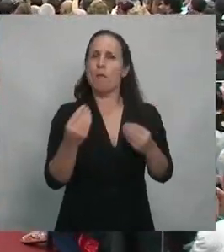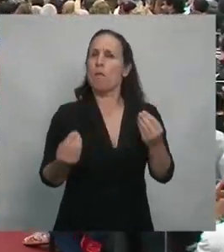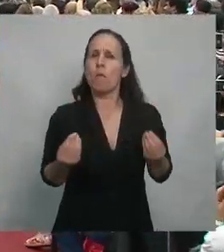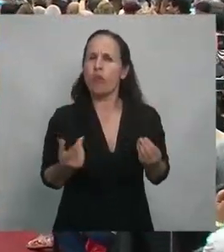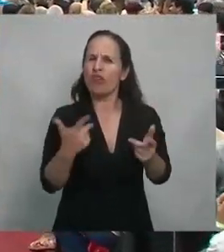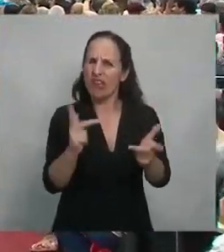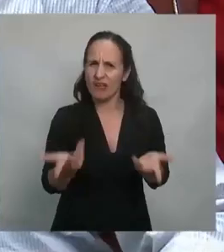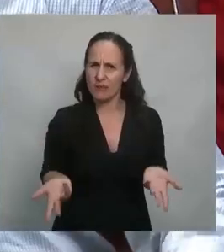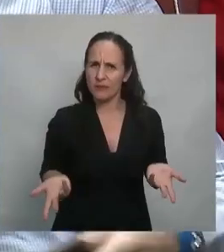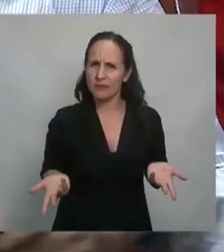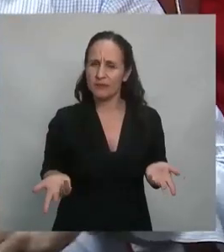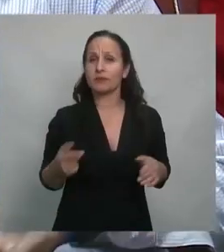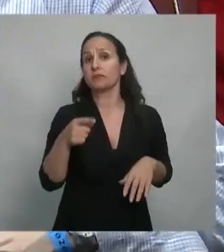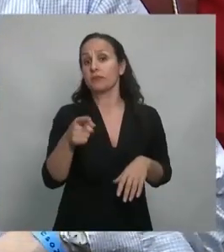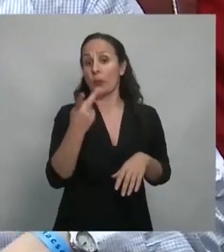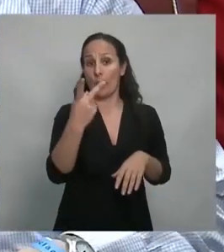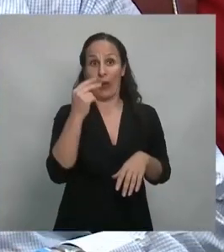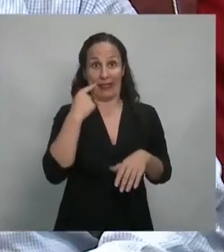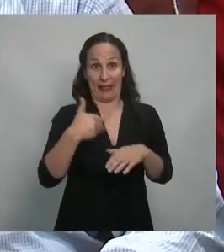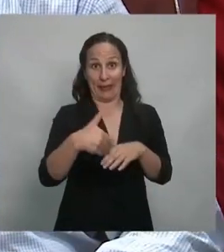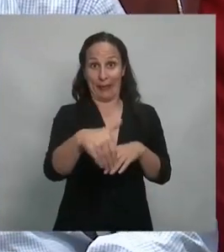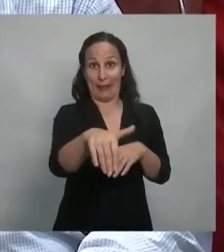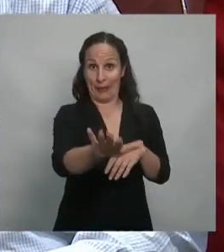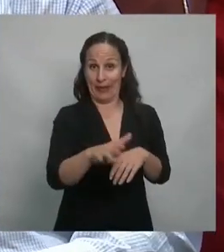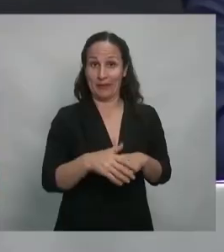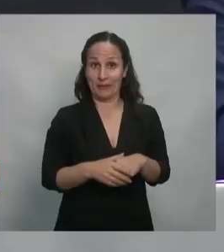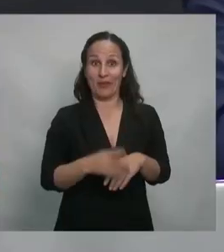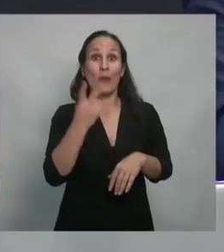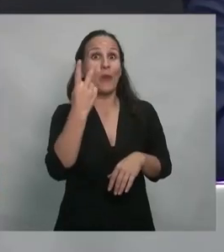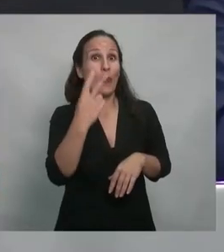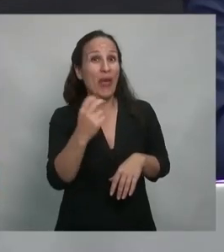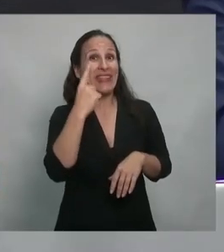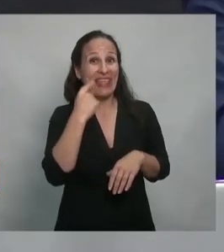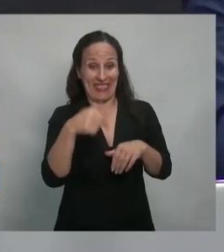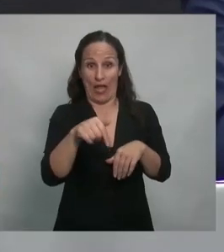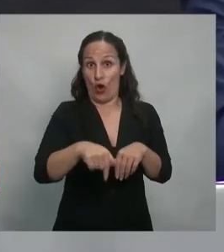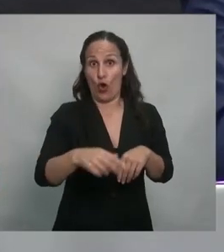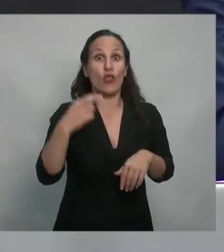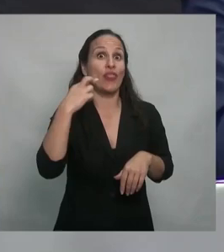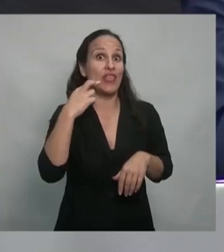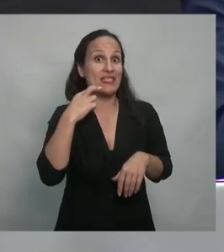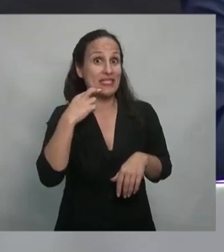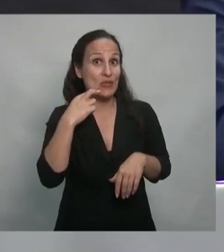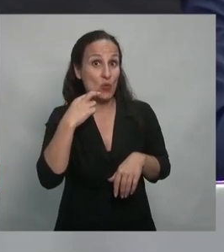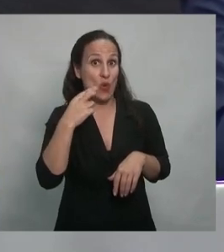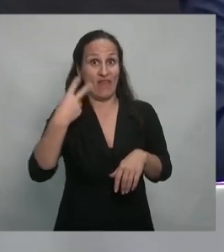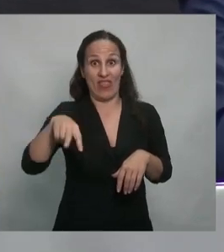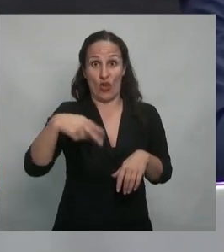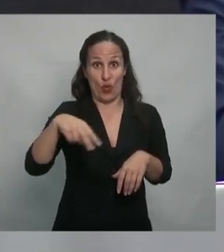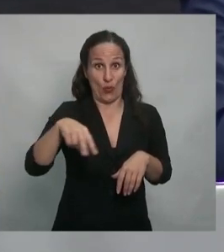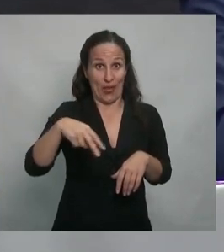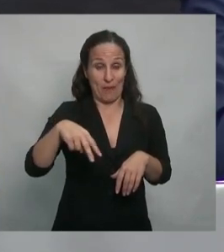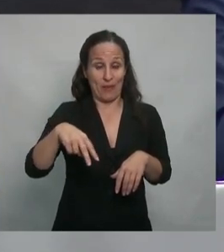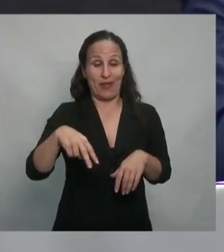Porque dentro de 20 días, hoy es 19 de noviembre,